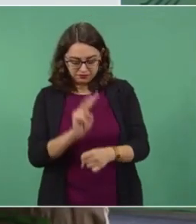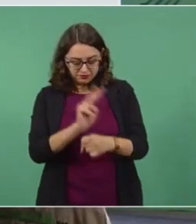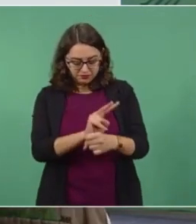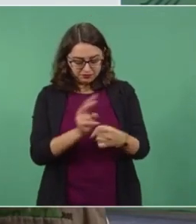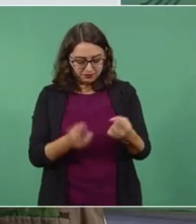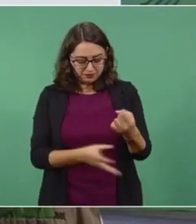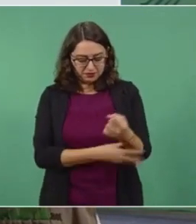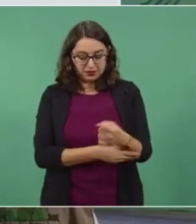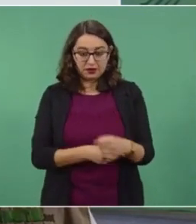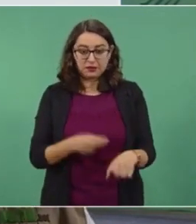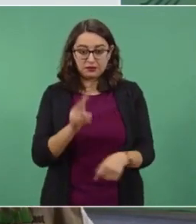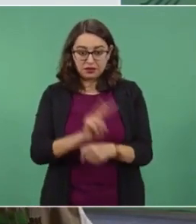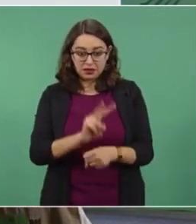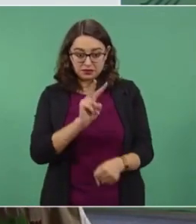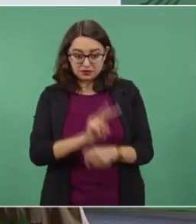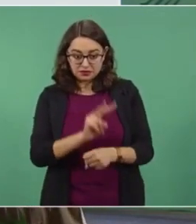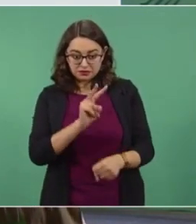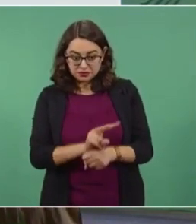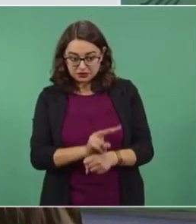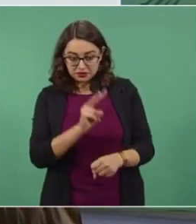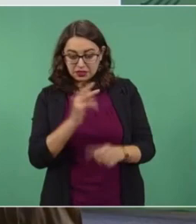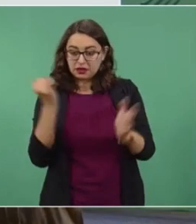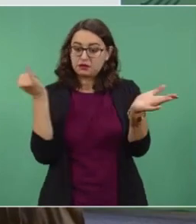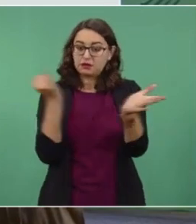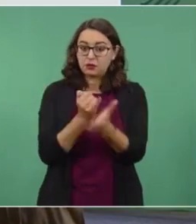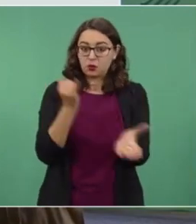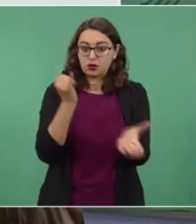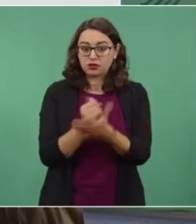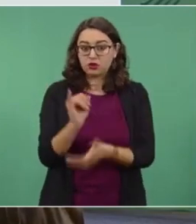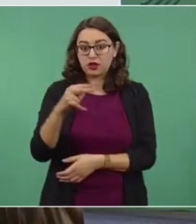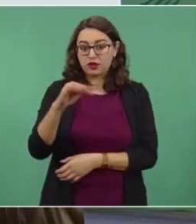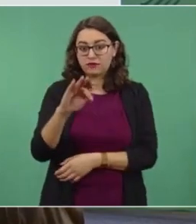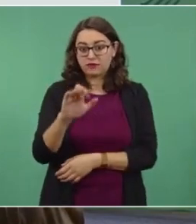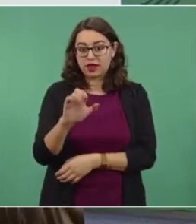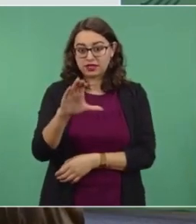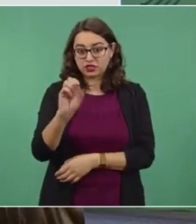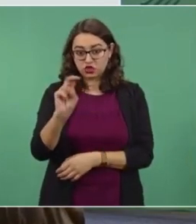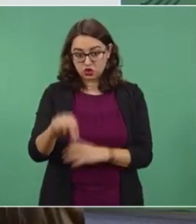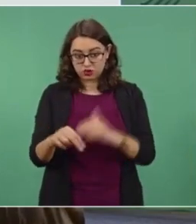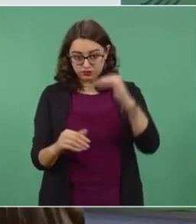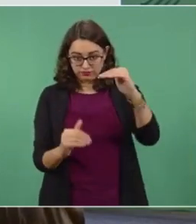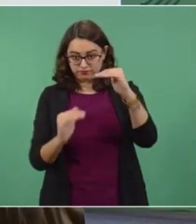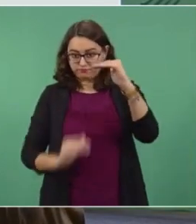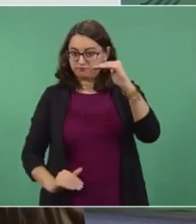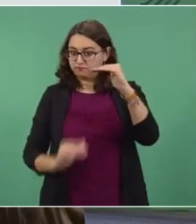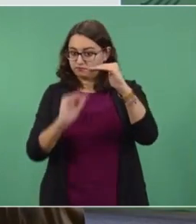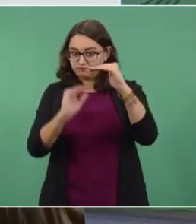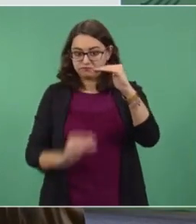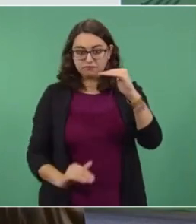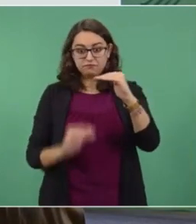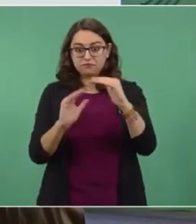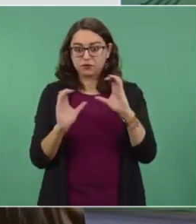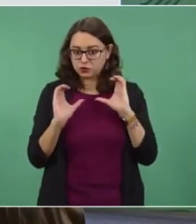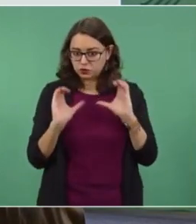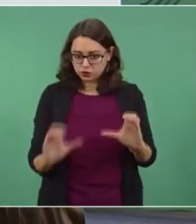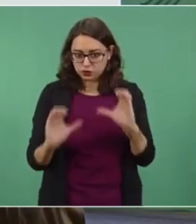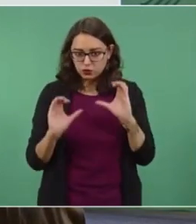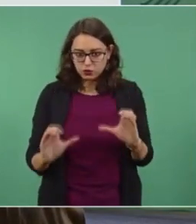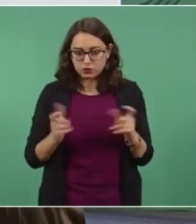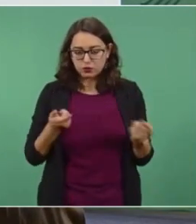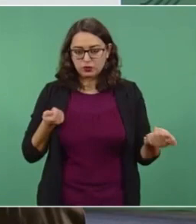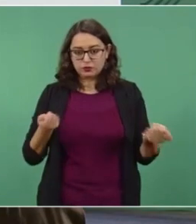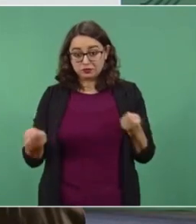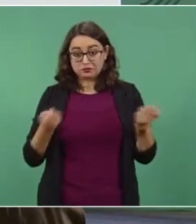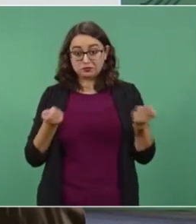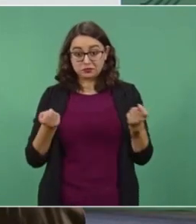las tarifas no sean por arriba de la inflación para cuidar la economía familiar. Entonces,